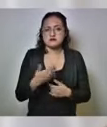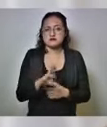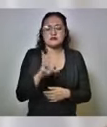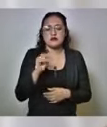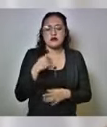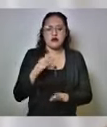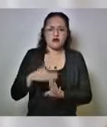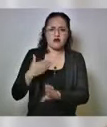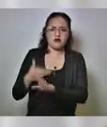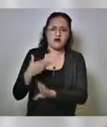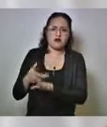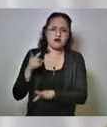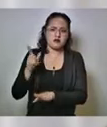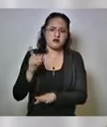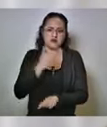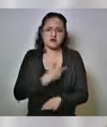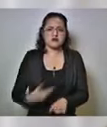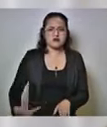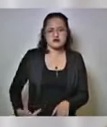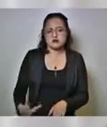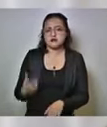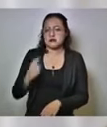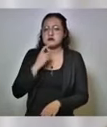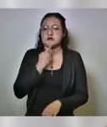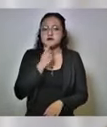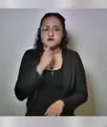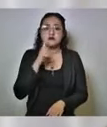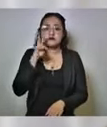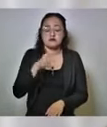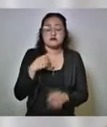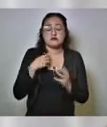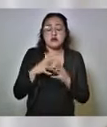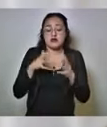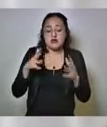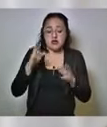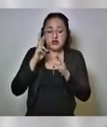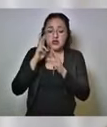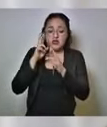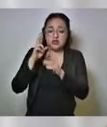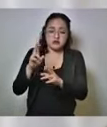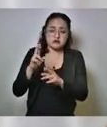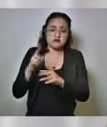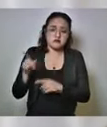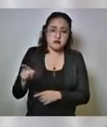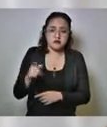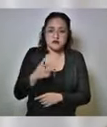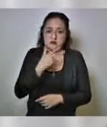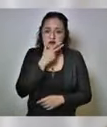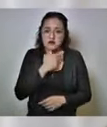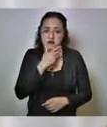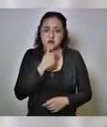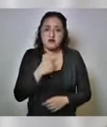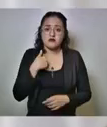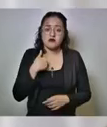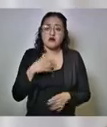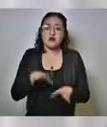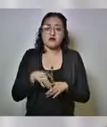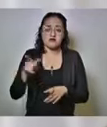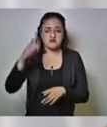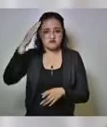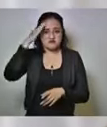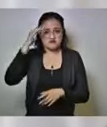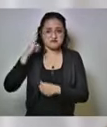contradigo al presidente de la república porque le tengo una gran admiración gran respeto es mi líder